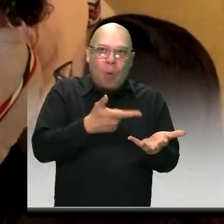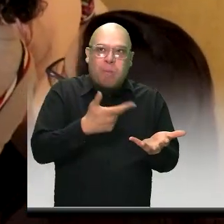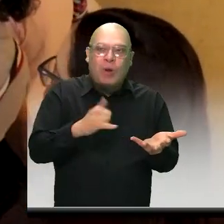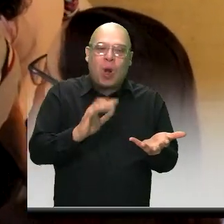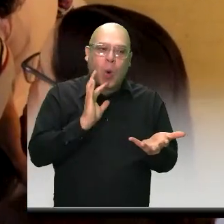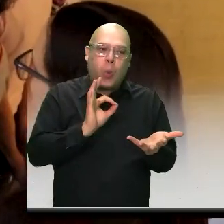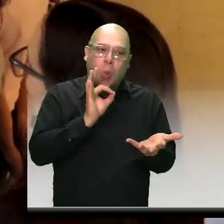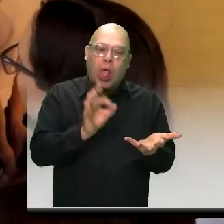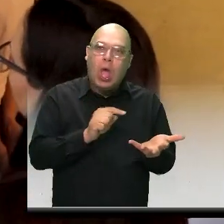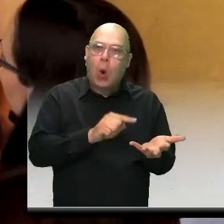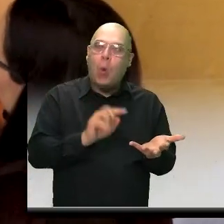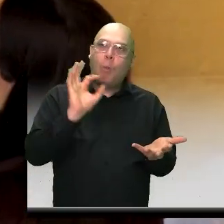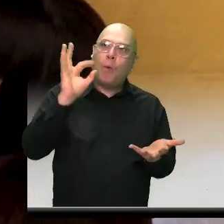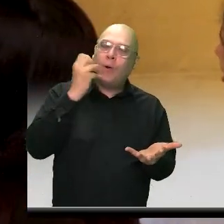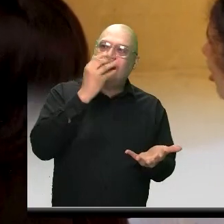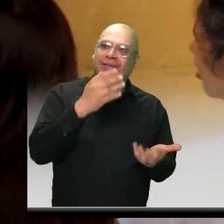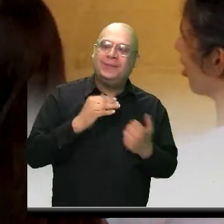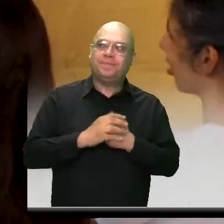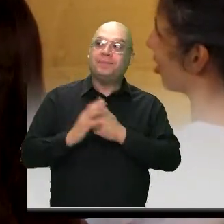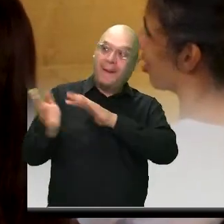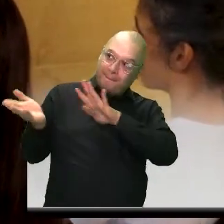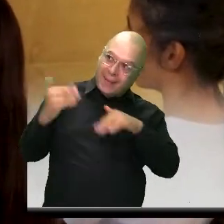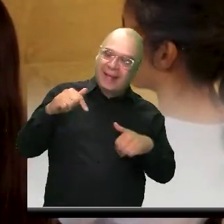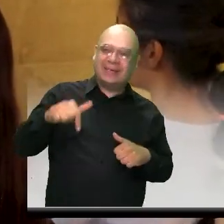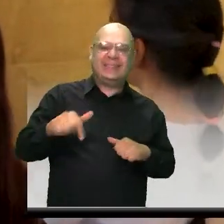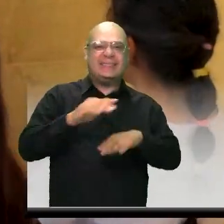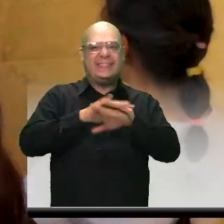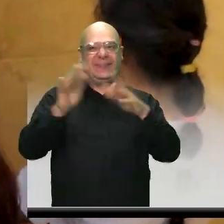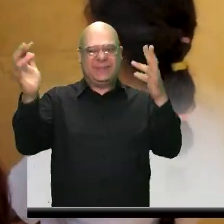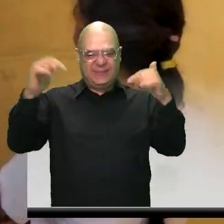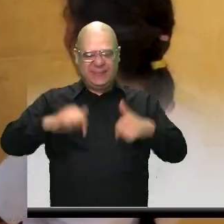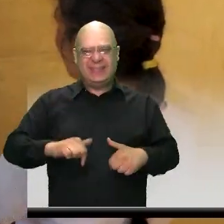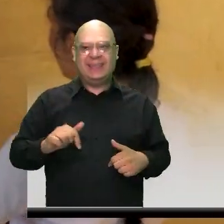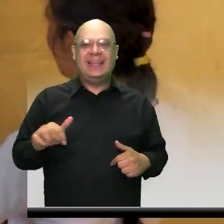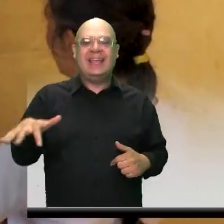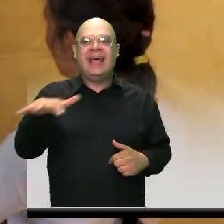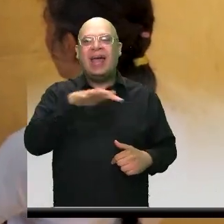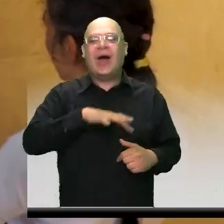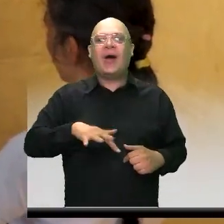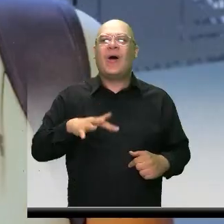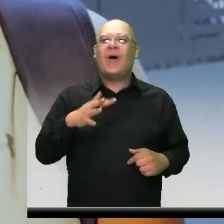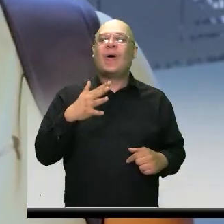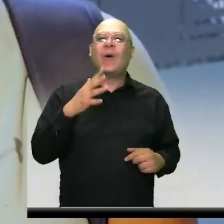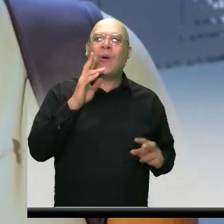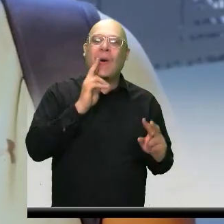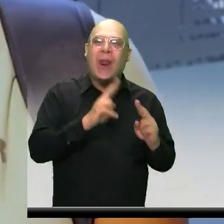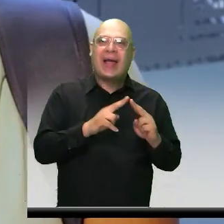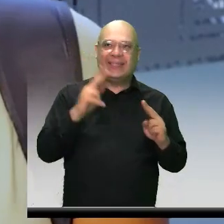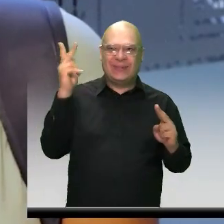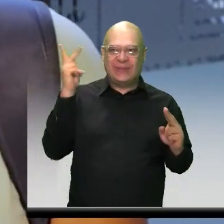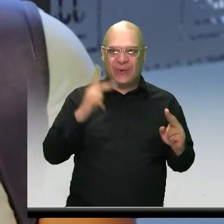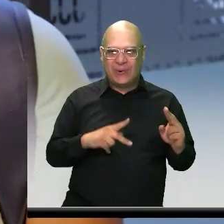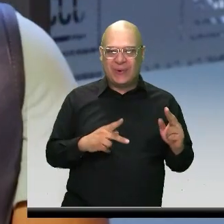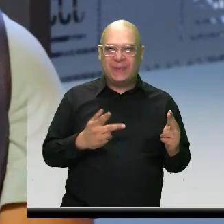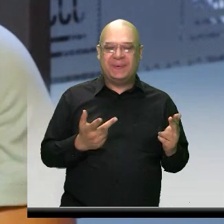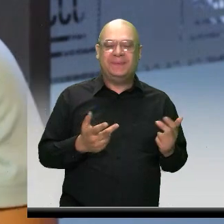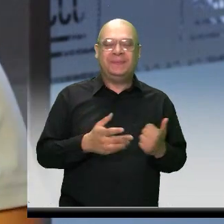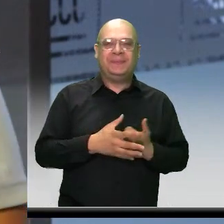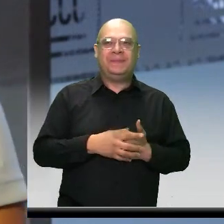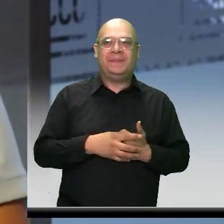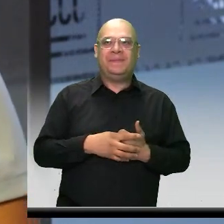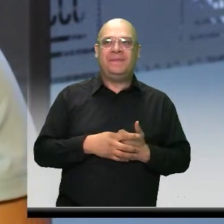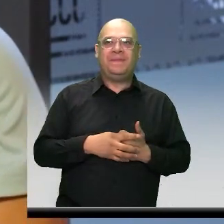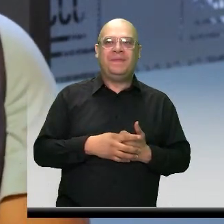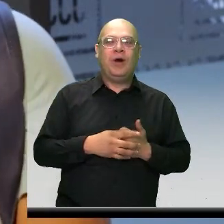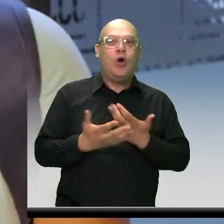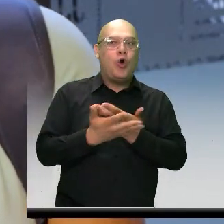Porque vamos a conocer historia, vamos a ver cosas también de